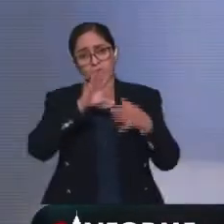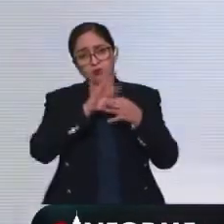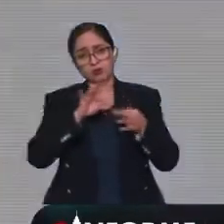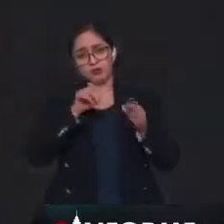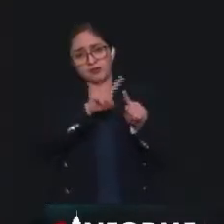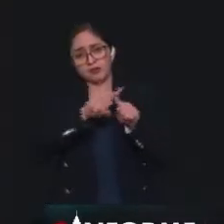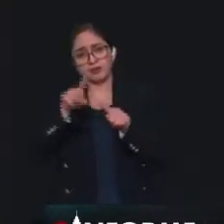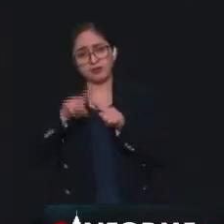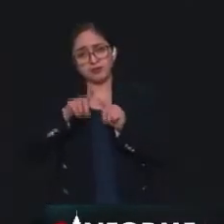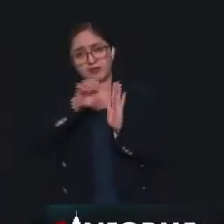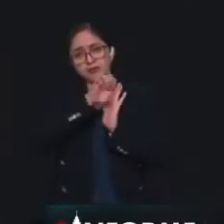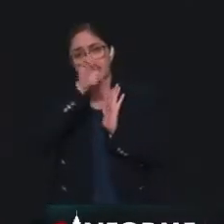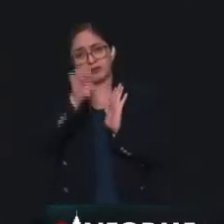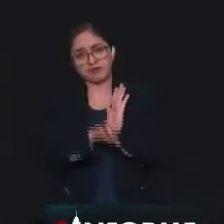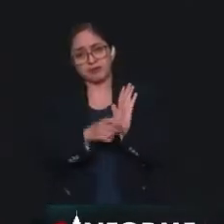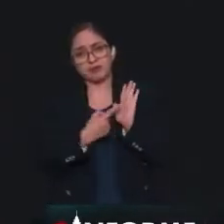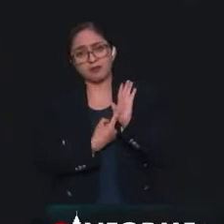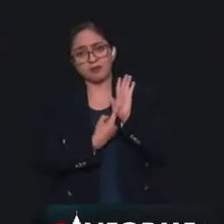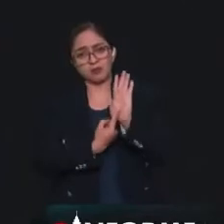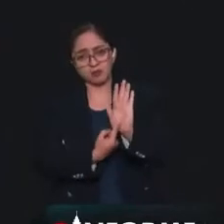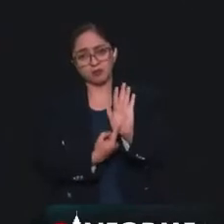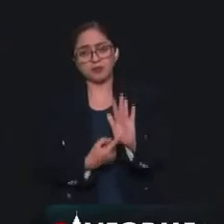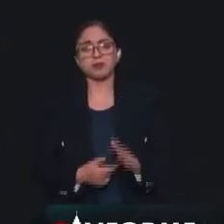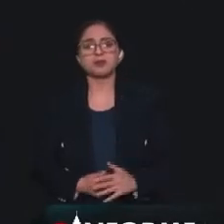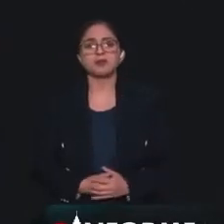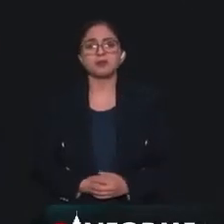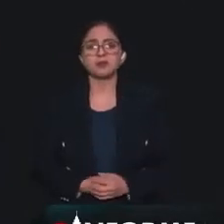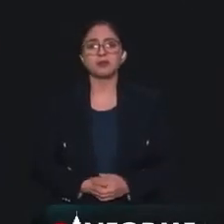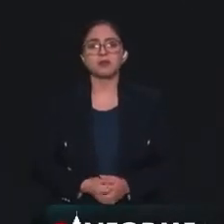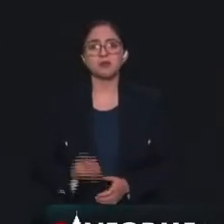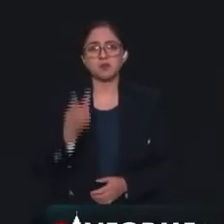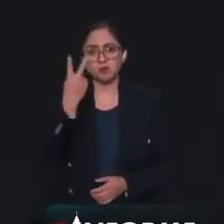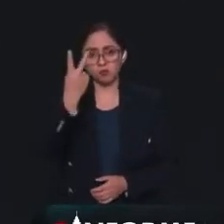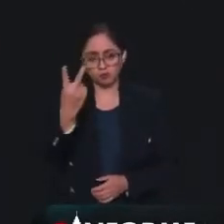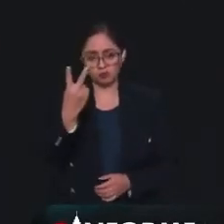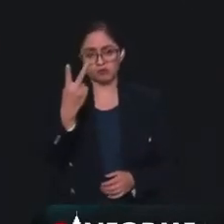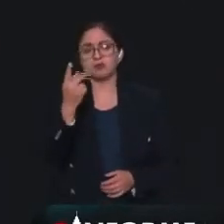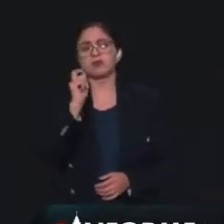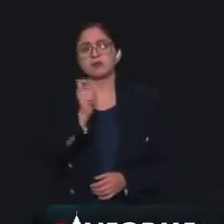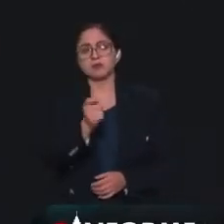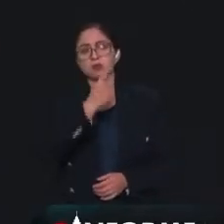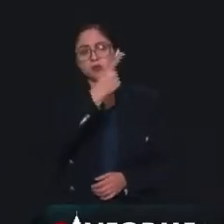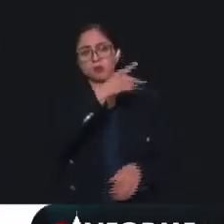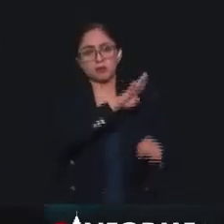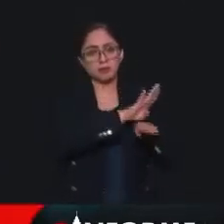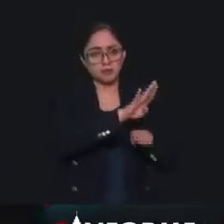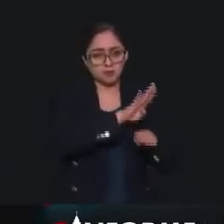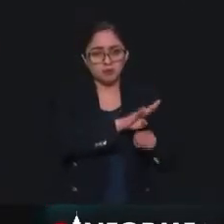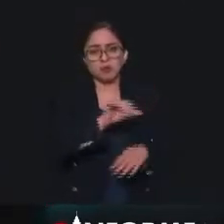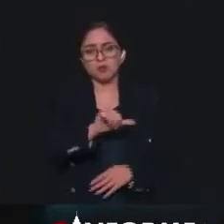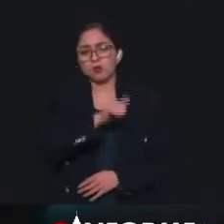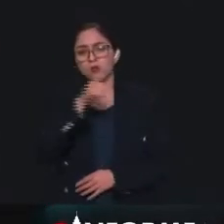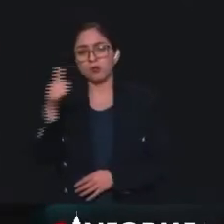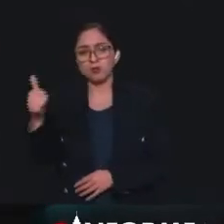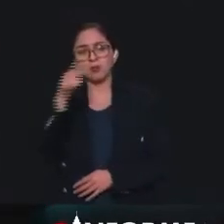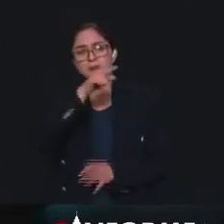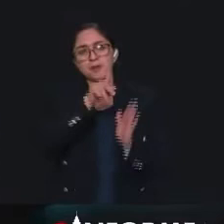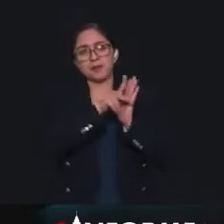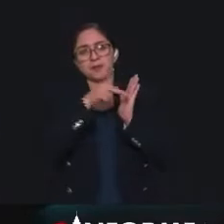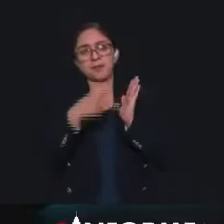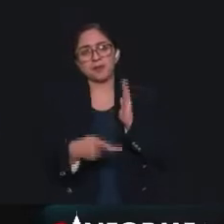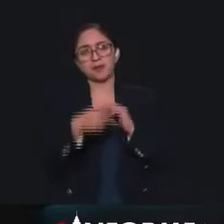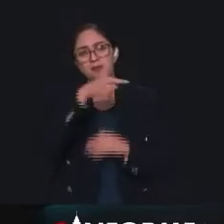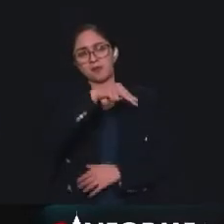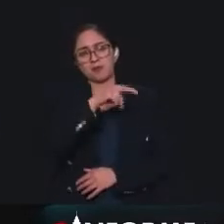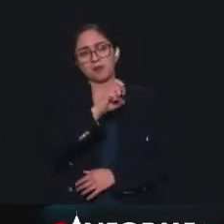Así es, traigo dos casos históricos, uno en Brasil y el otro en Bolivia, donde diversas publicaciones, como el New York Times, un documental en